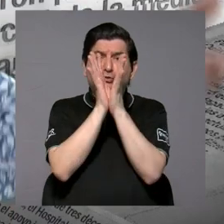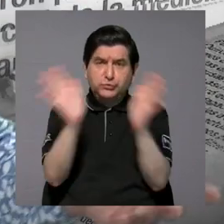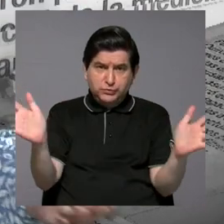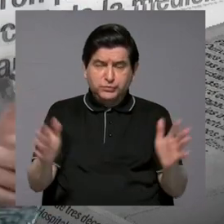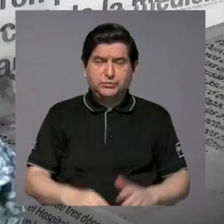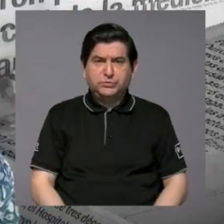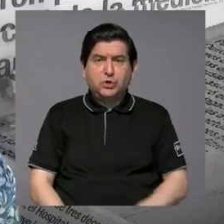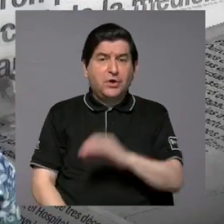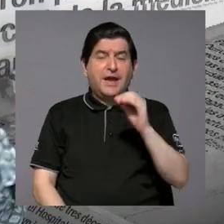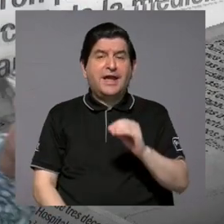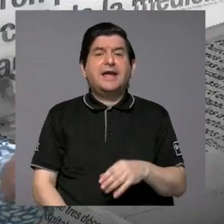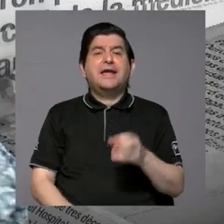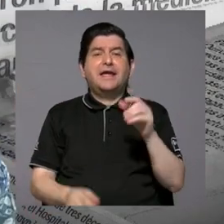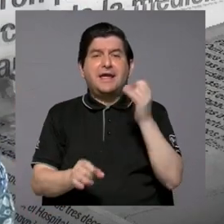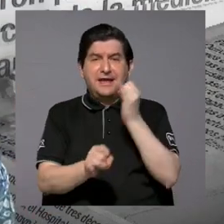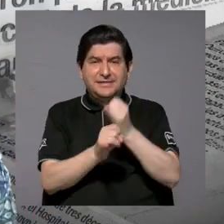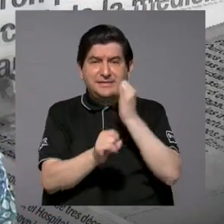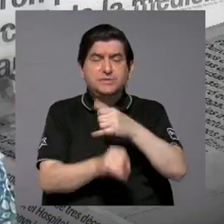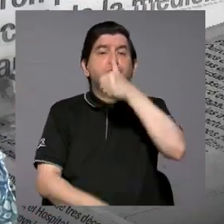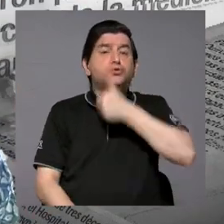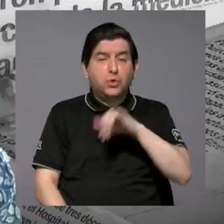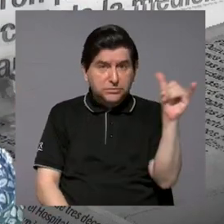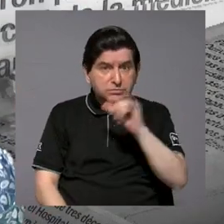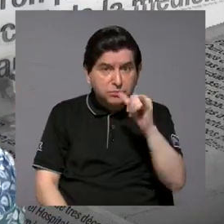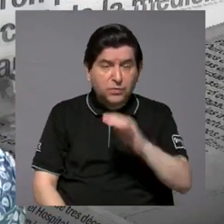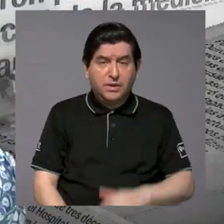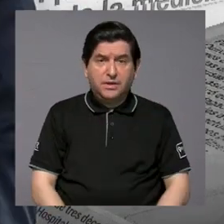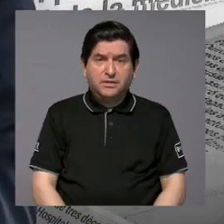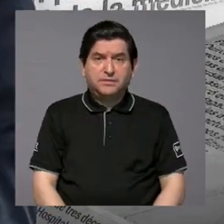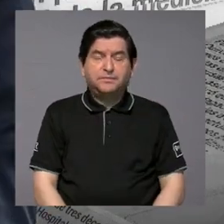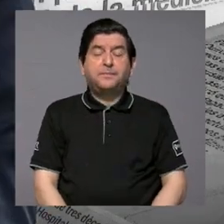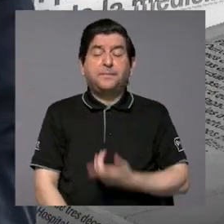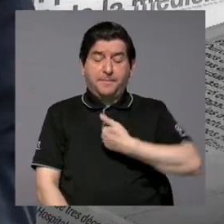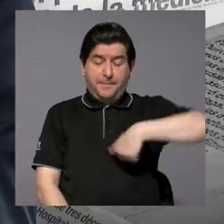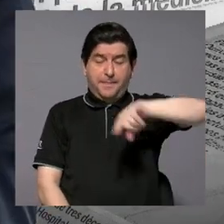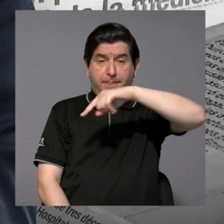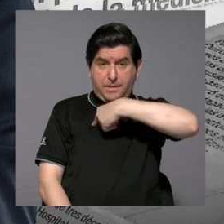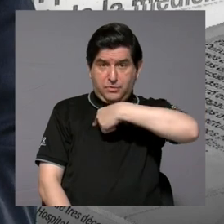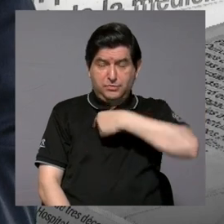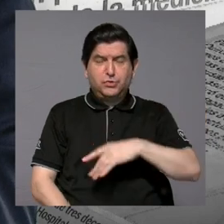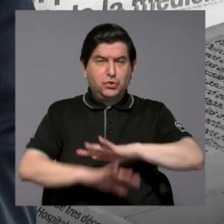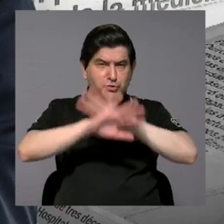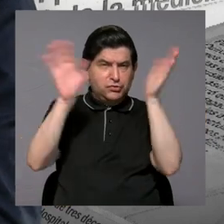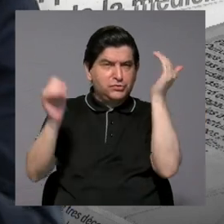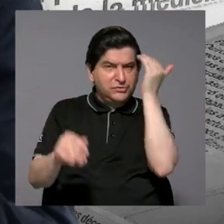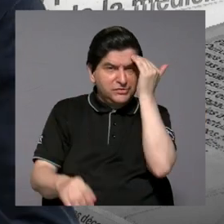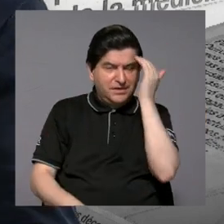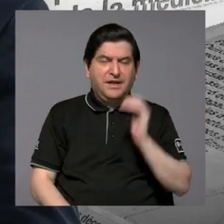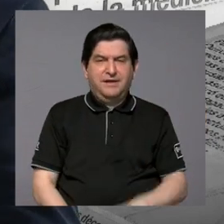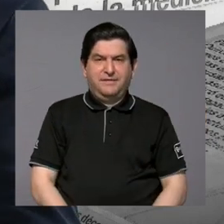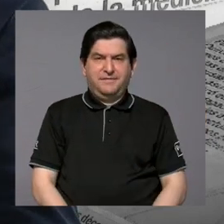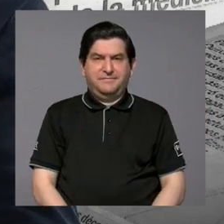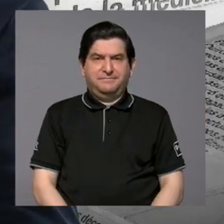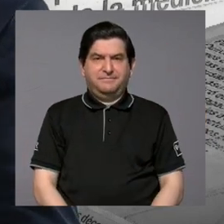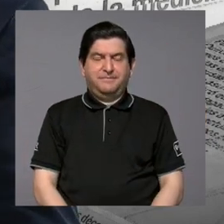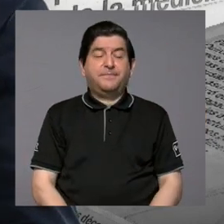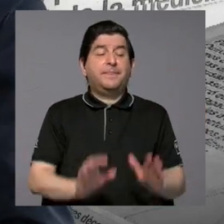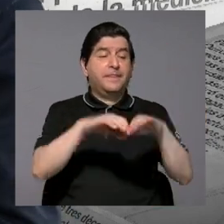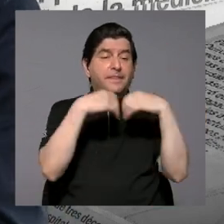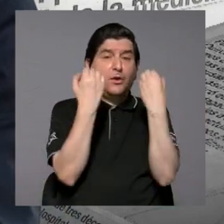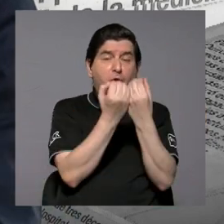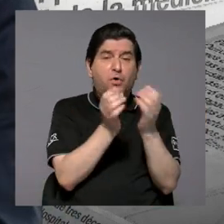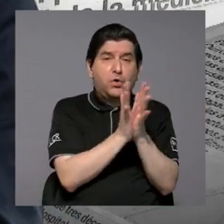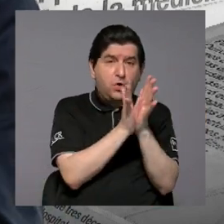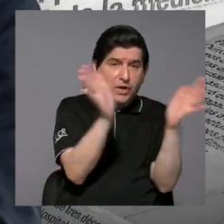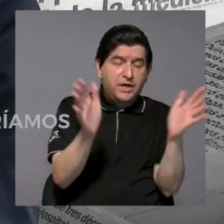e inclusive las entidades privadas? Nosotros tenemos que tener claro que tanto en organizaciones